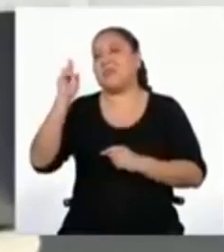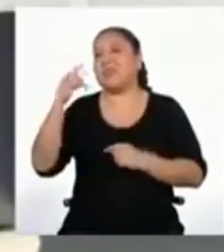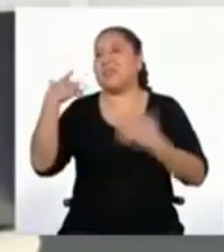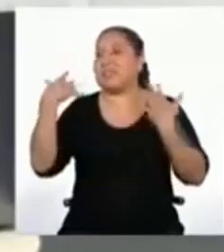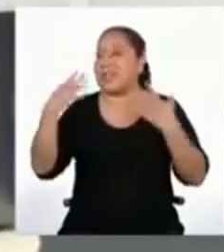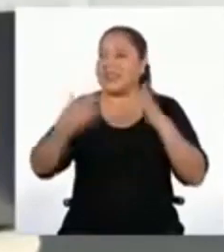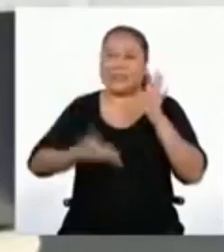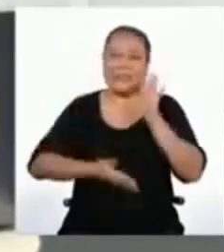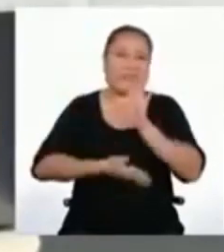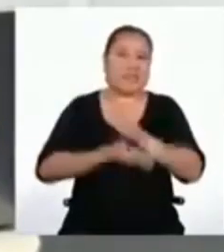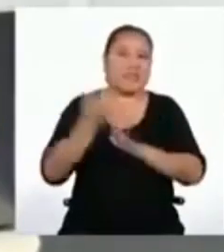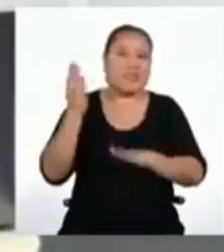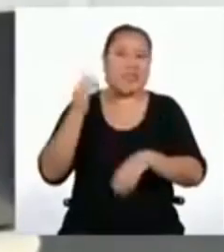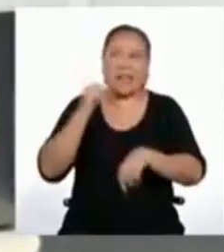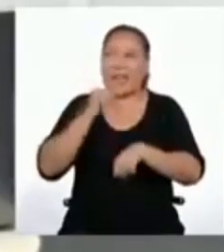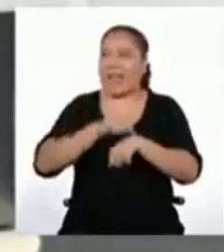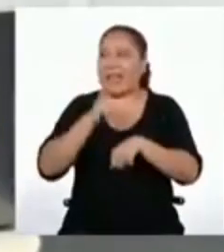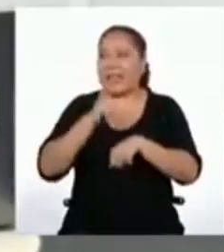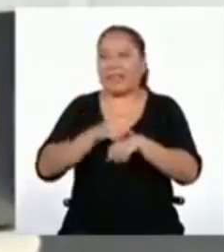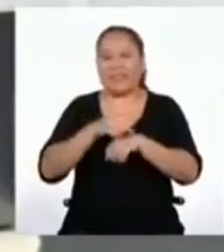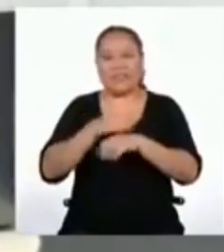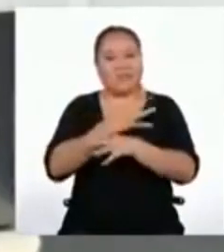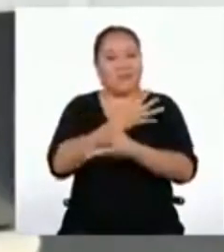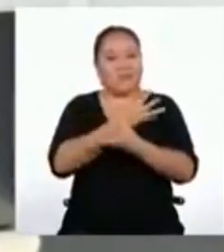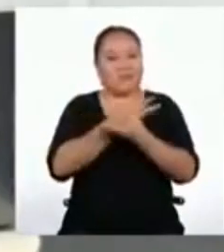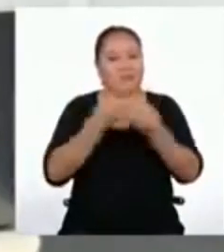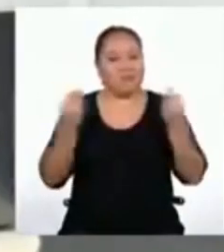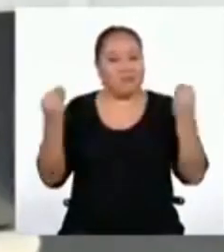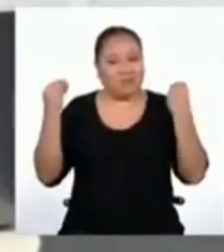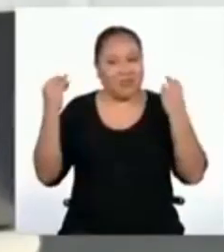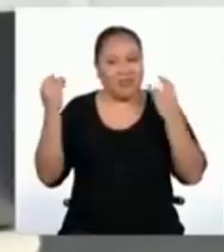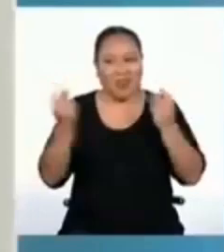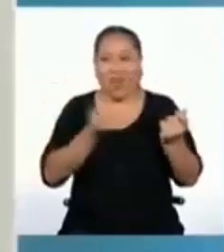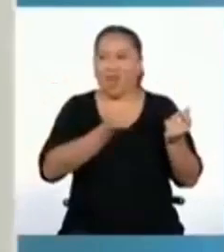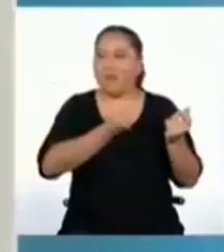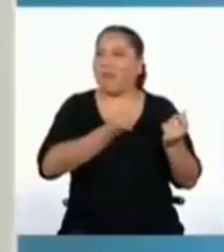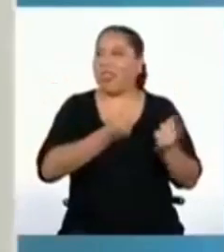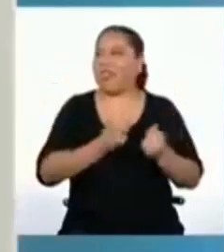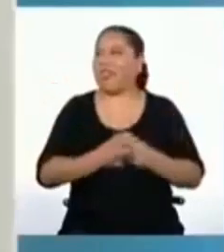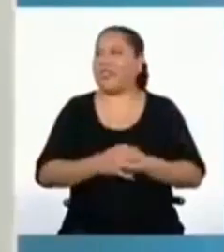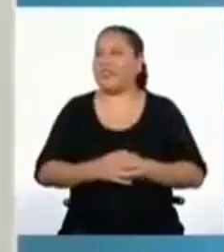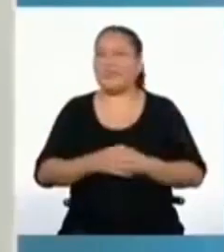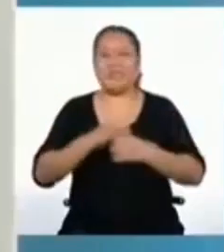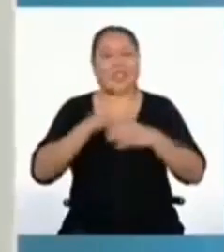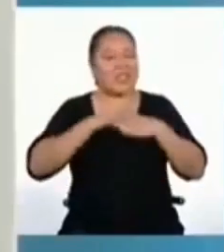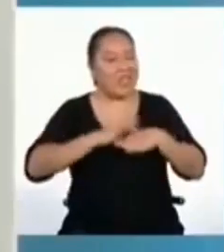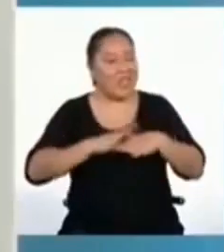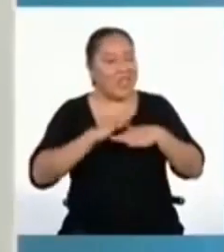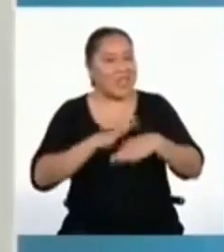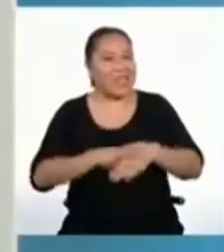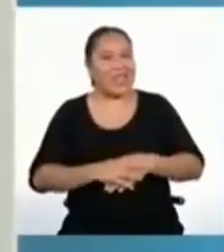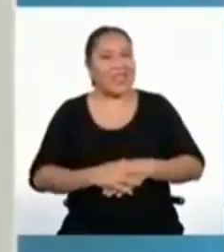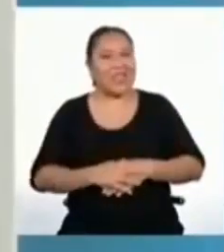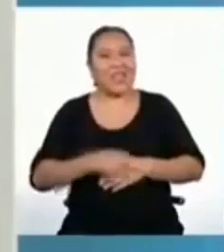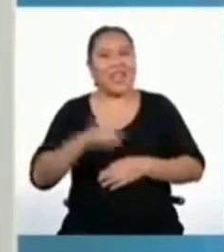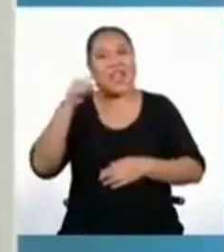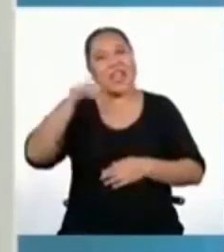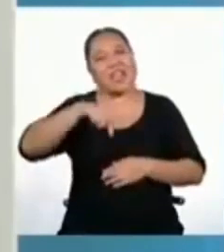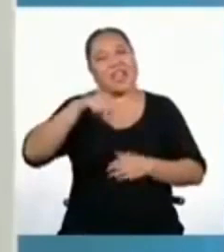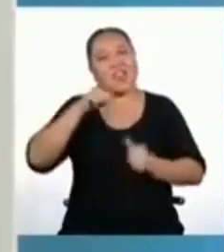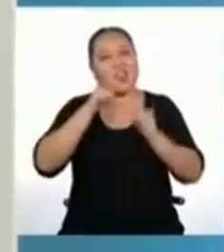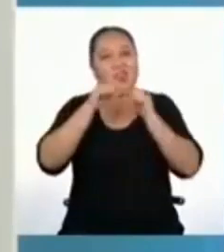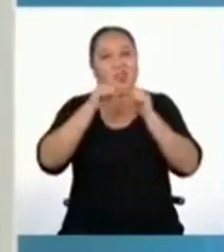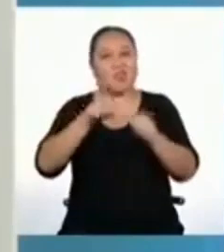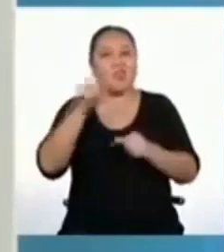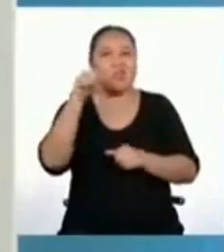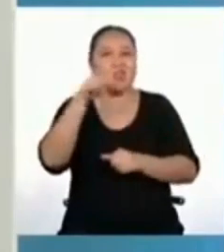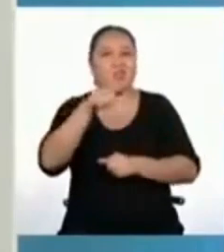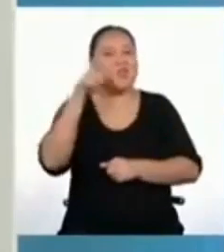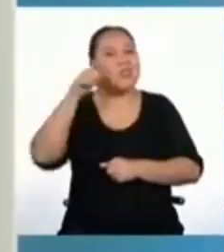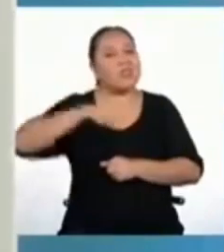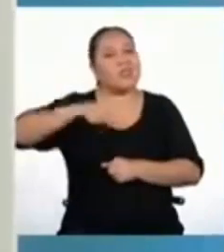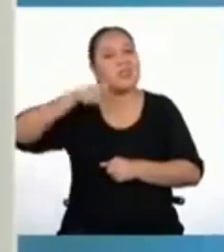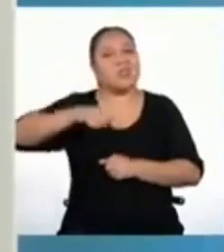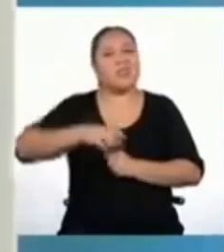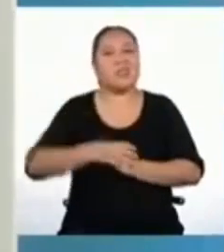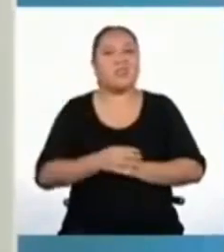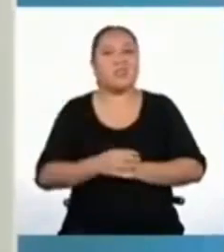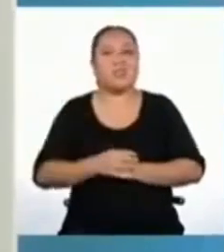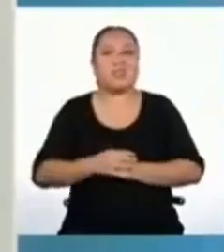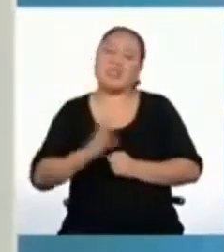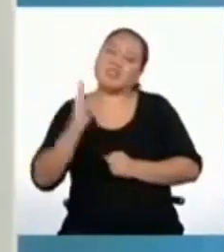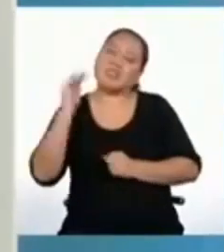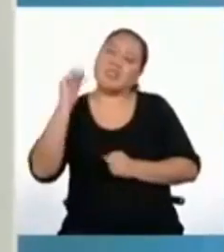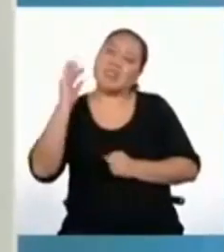ya que irnos que acá el tiempo se nos pasa volando. ¡Tranquila! Aquí estaré para lo que necesites.